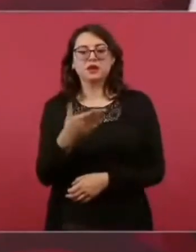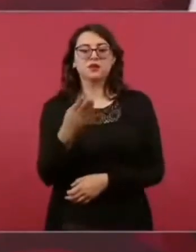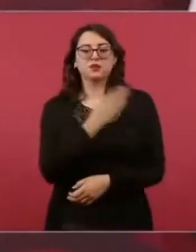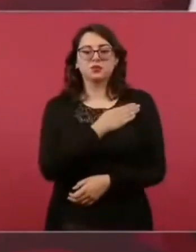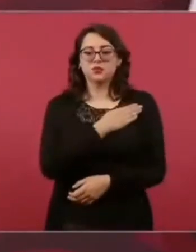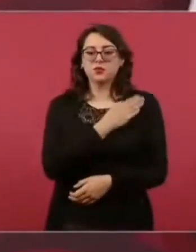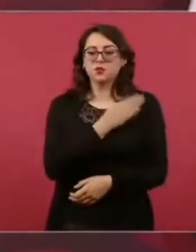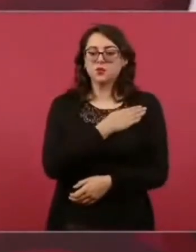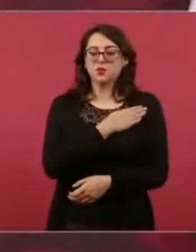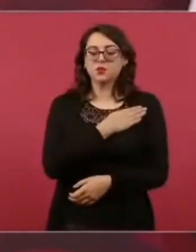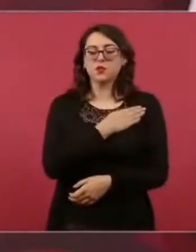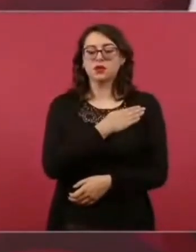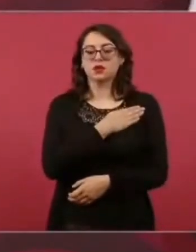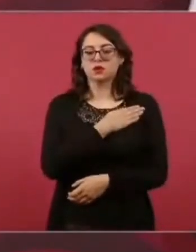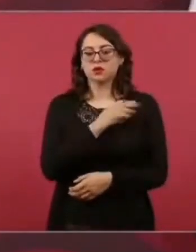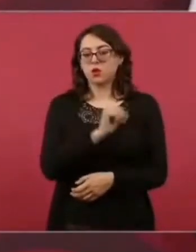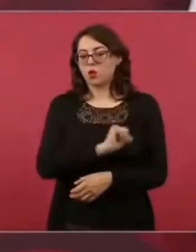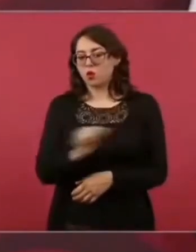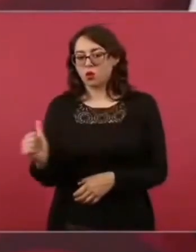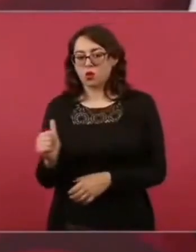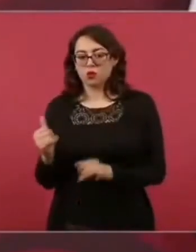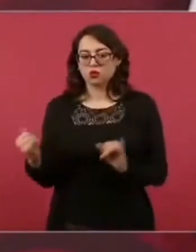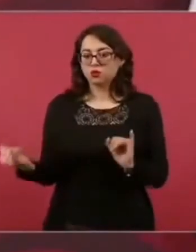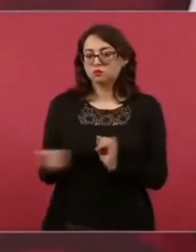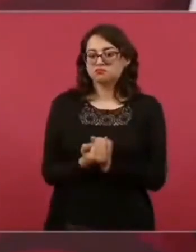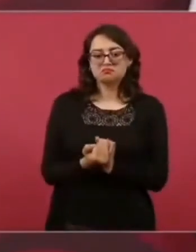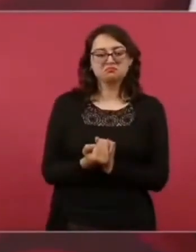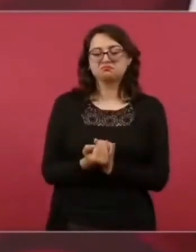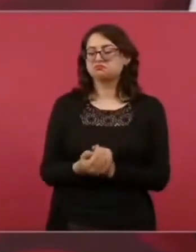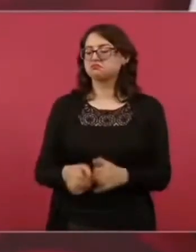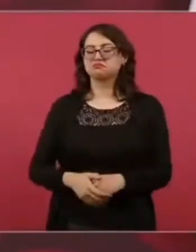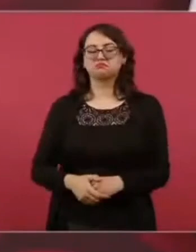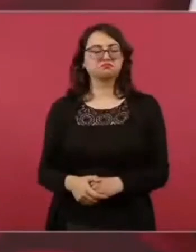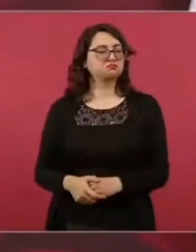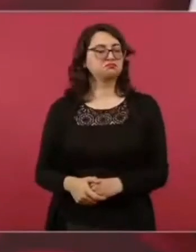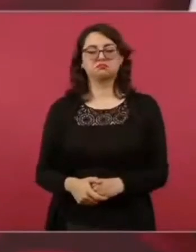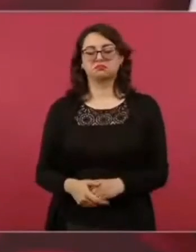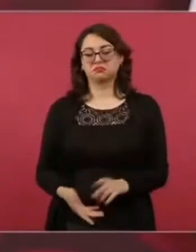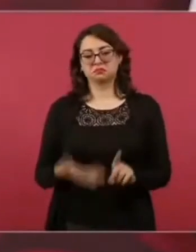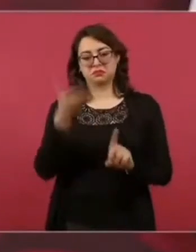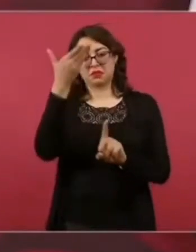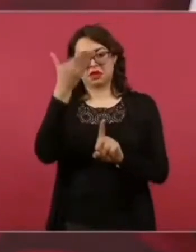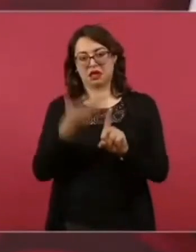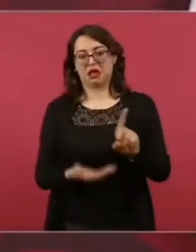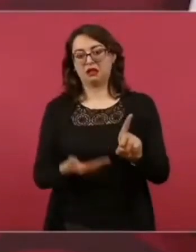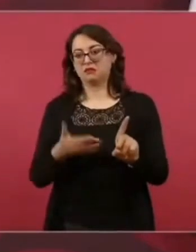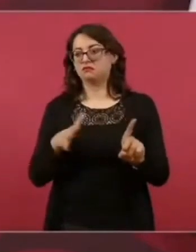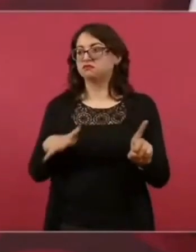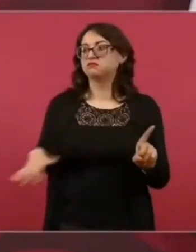por eso se le conoció como apóstol de la democracia.